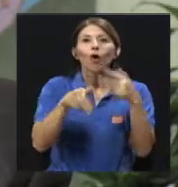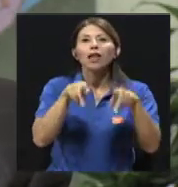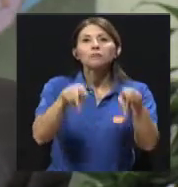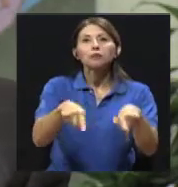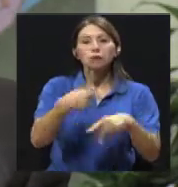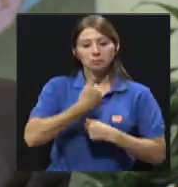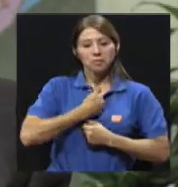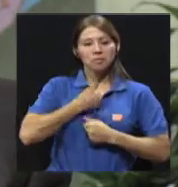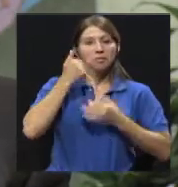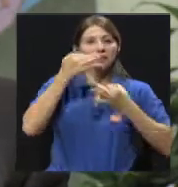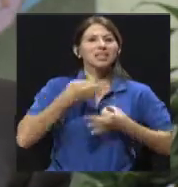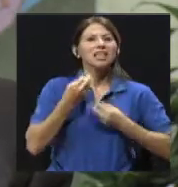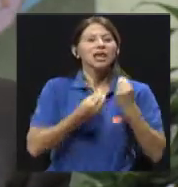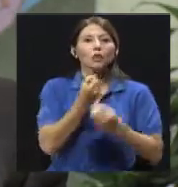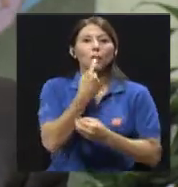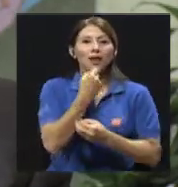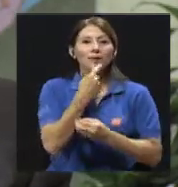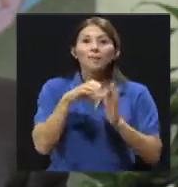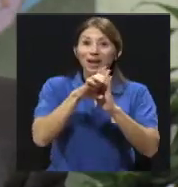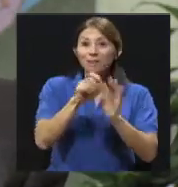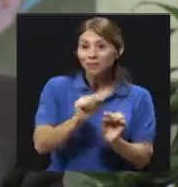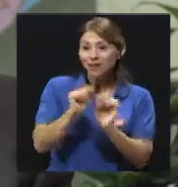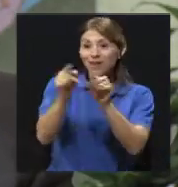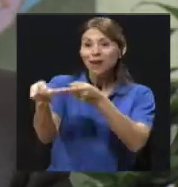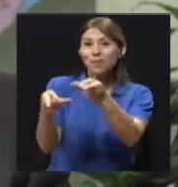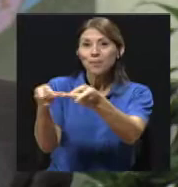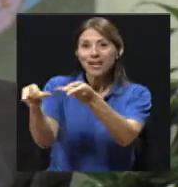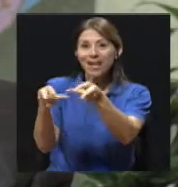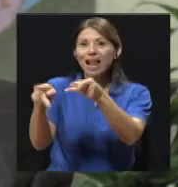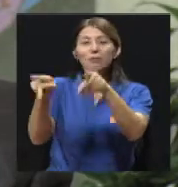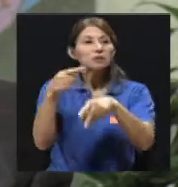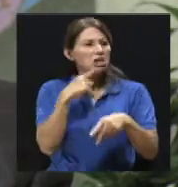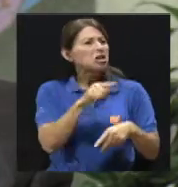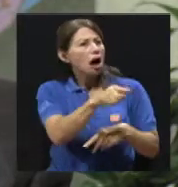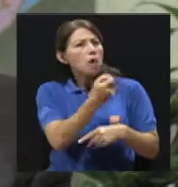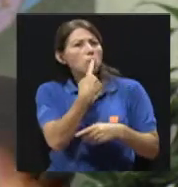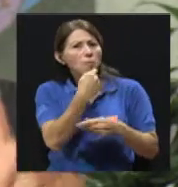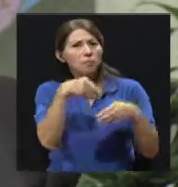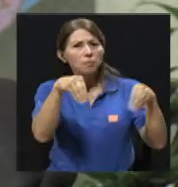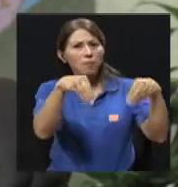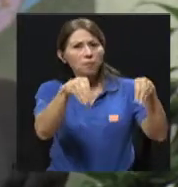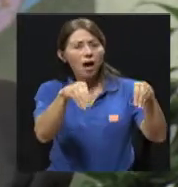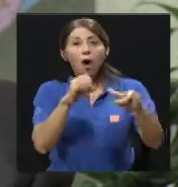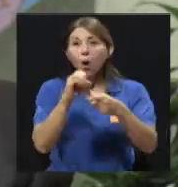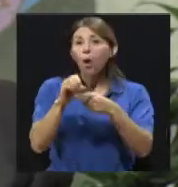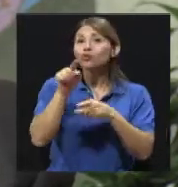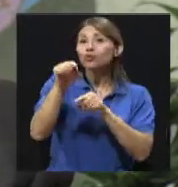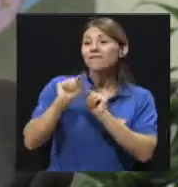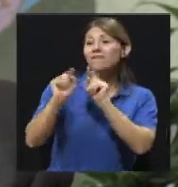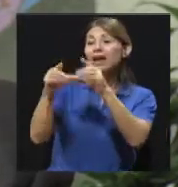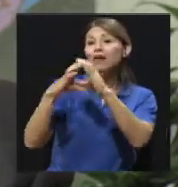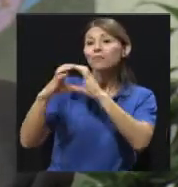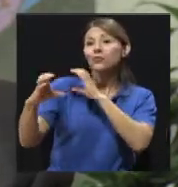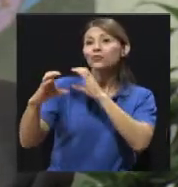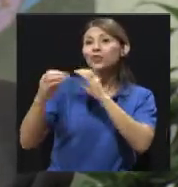¿verdad? Usted va en el bus y el chofer del bus le dice tomate tal otra ante cualquier sintomatología. Entonces, se suelen medicar, automedicar y